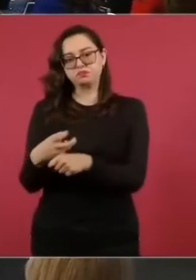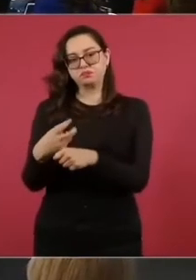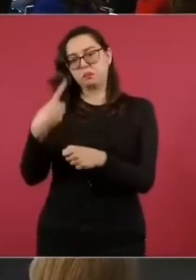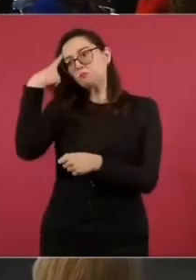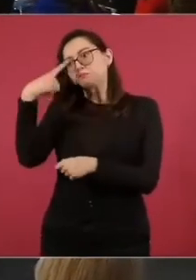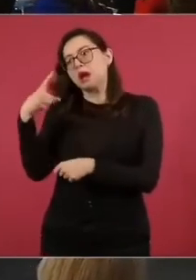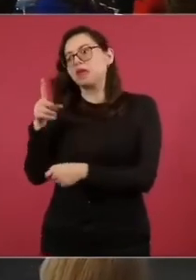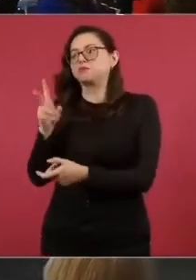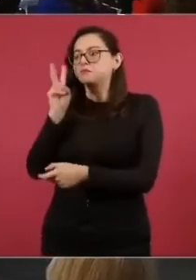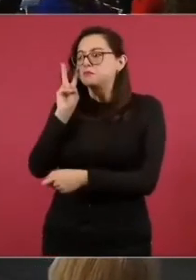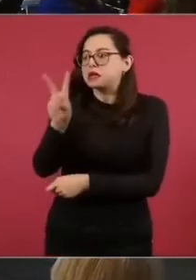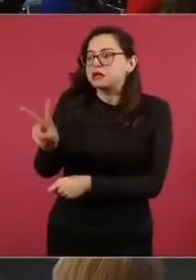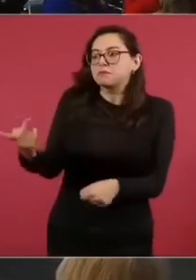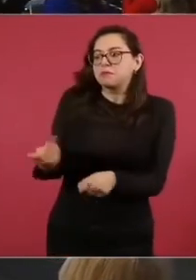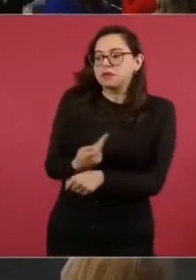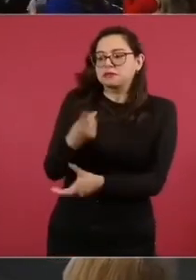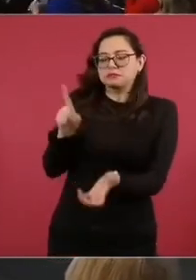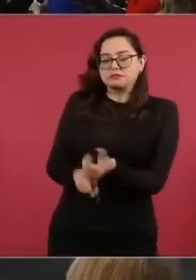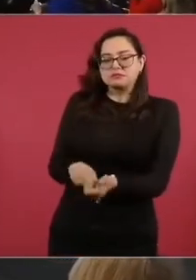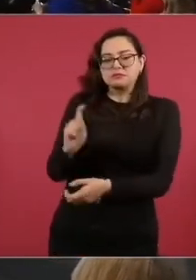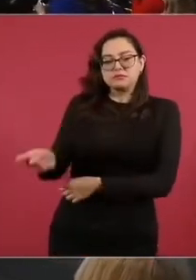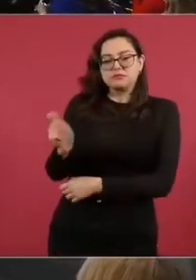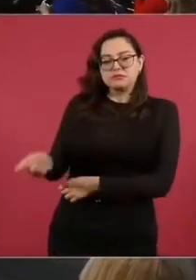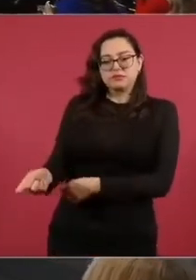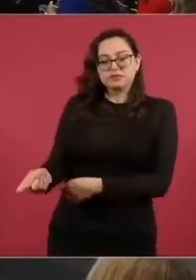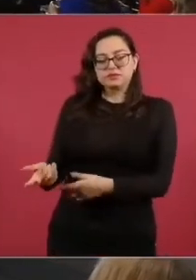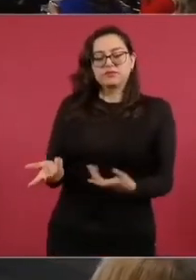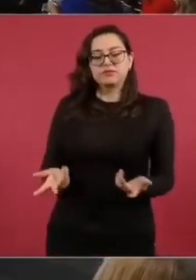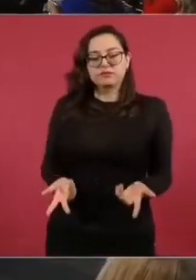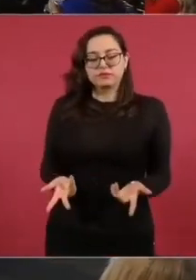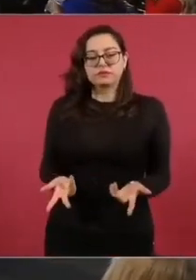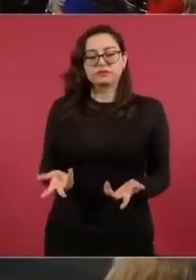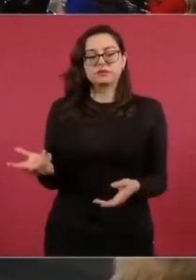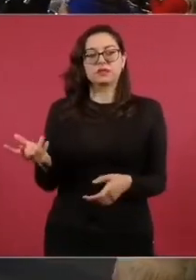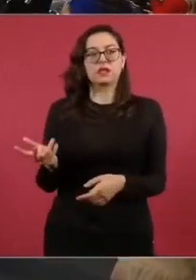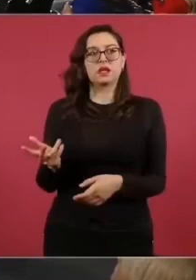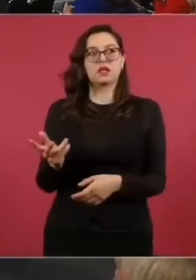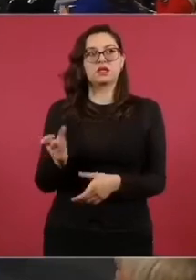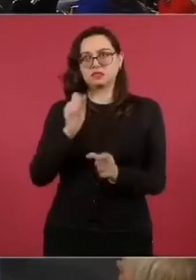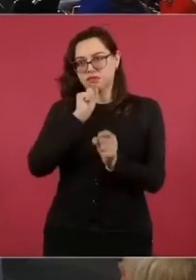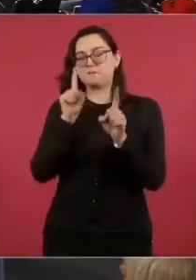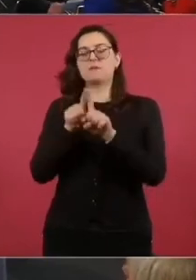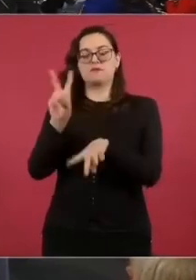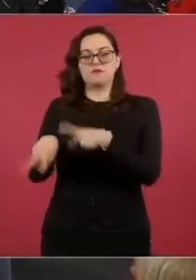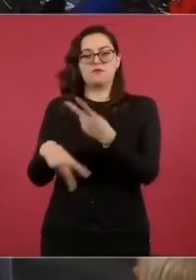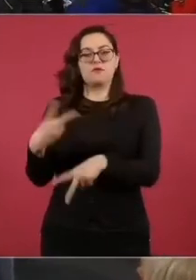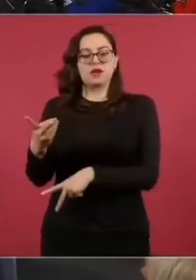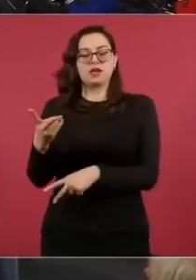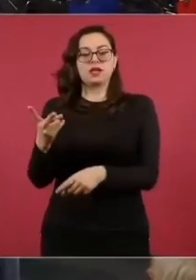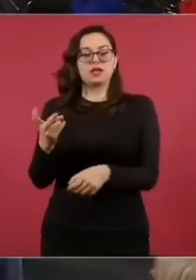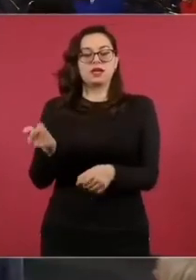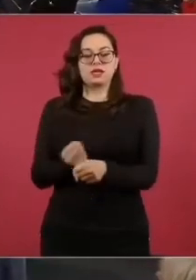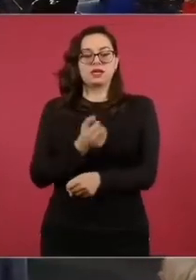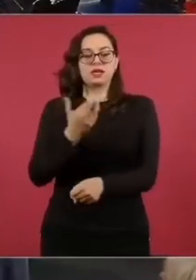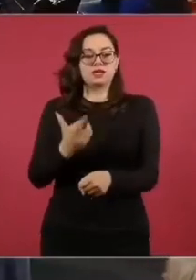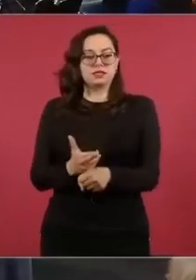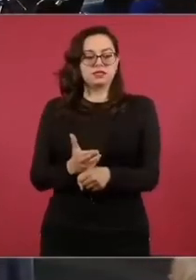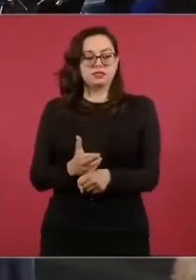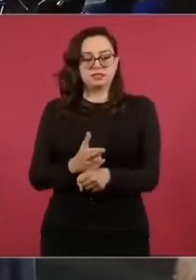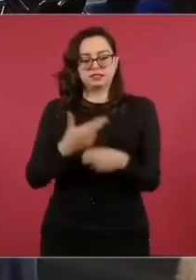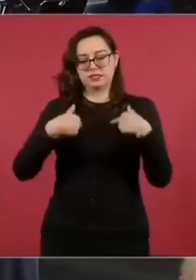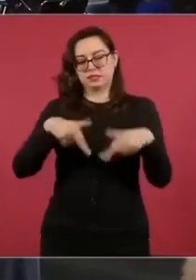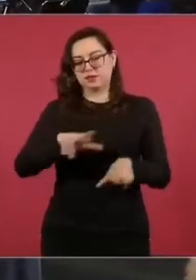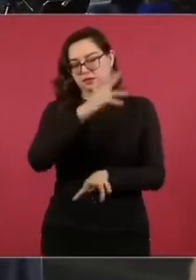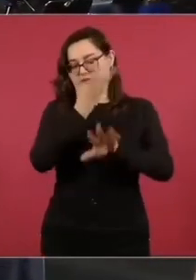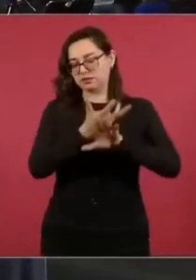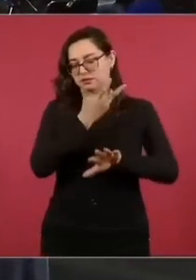observadores. Después estuvo el secretario del Departamento de Estado de Estados